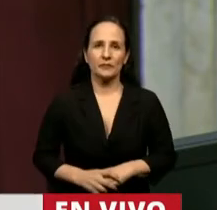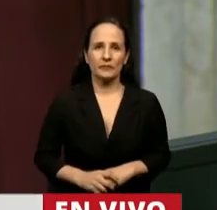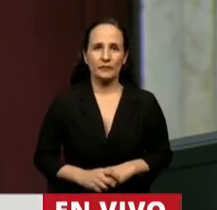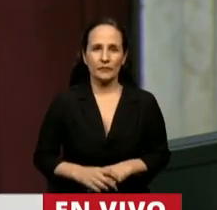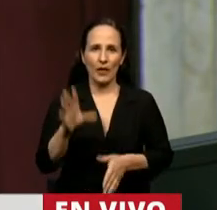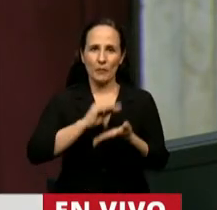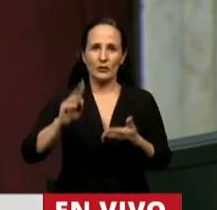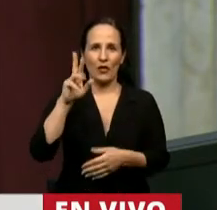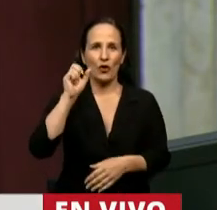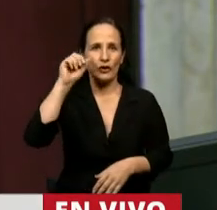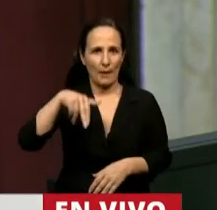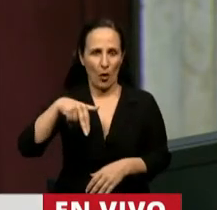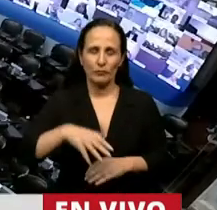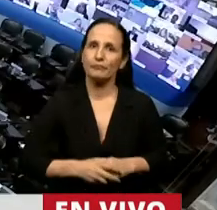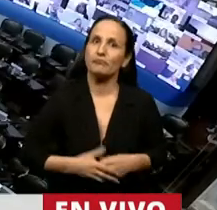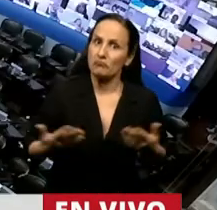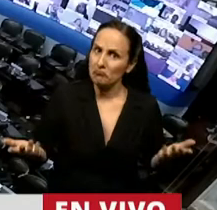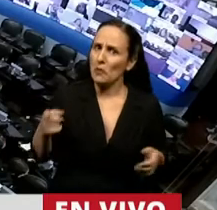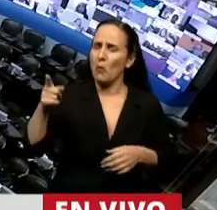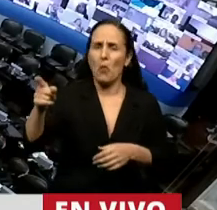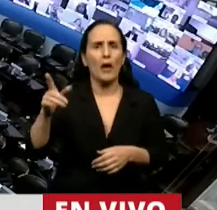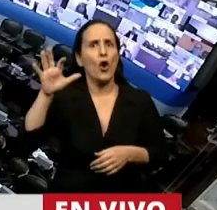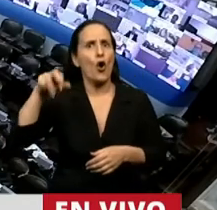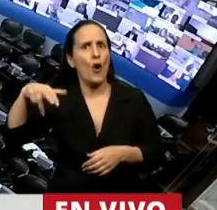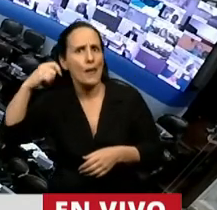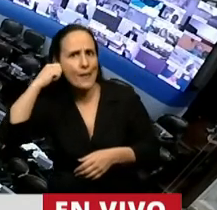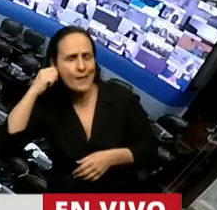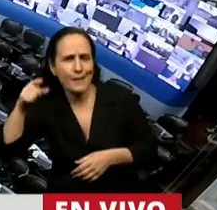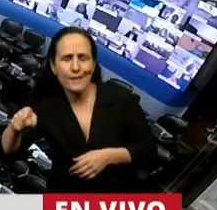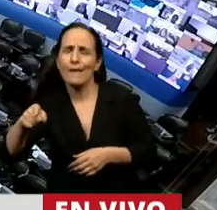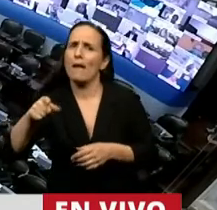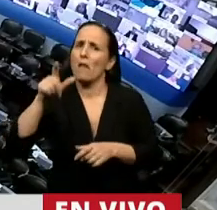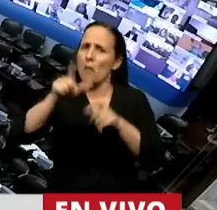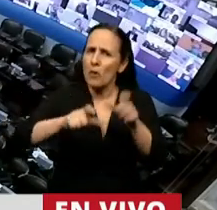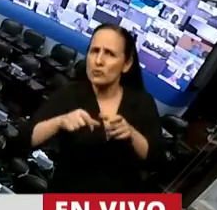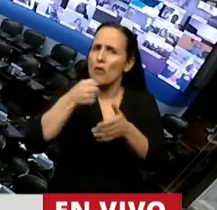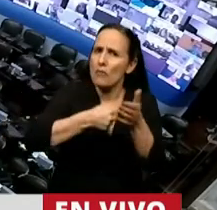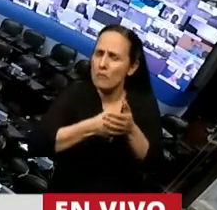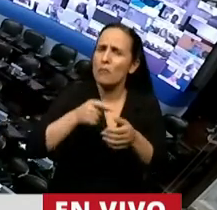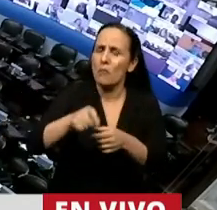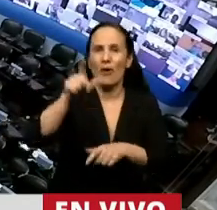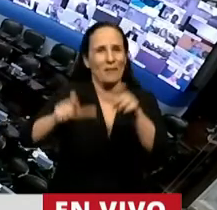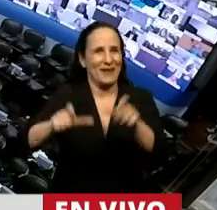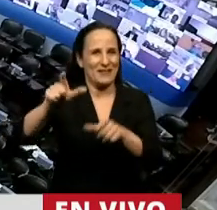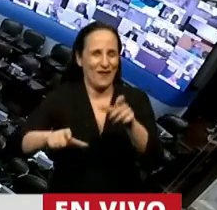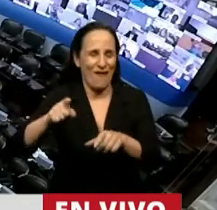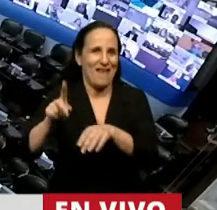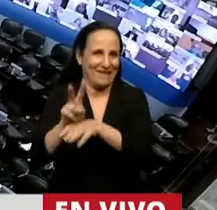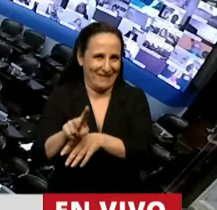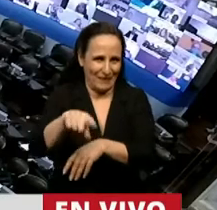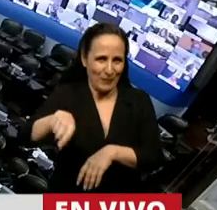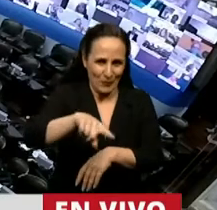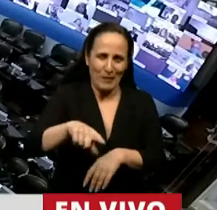Proviniendo de la sociedad civil y de la pelea por el derecho de los usuarios, de los consumidores, la verdad que este